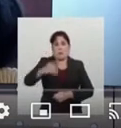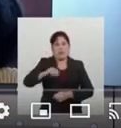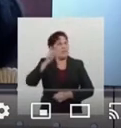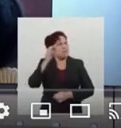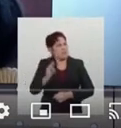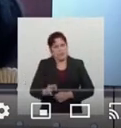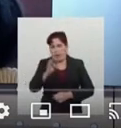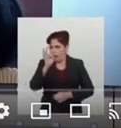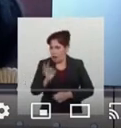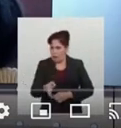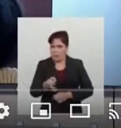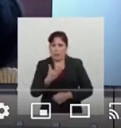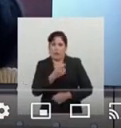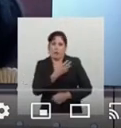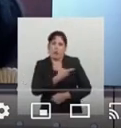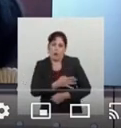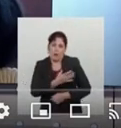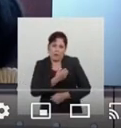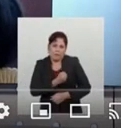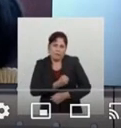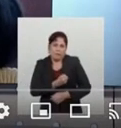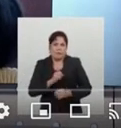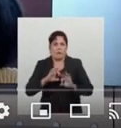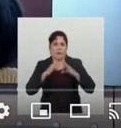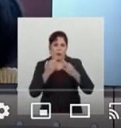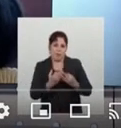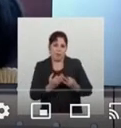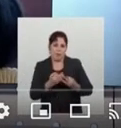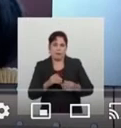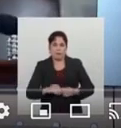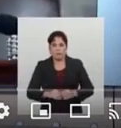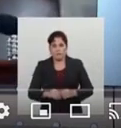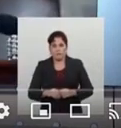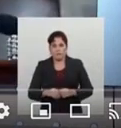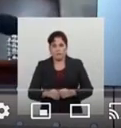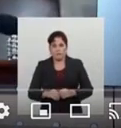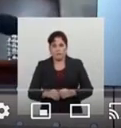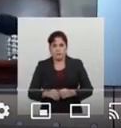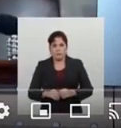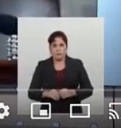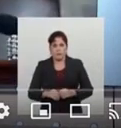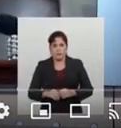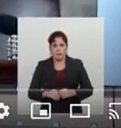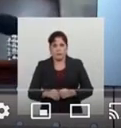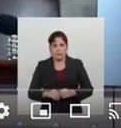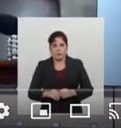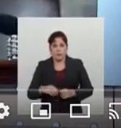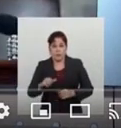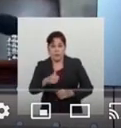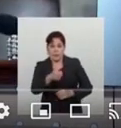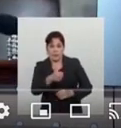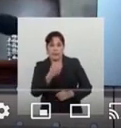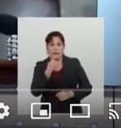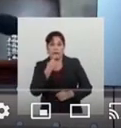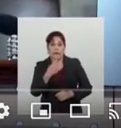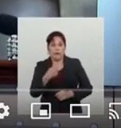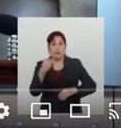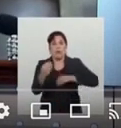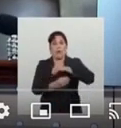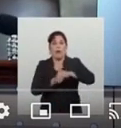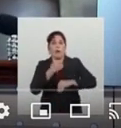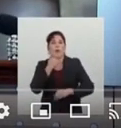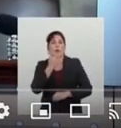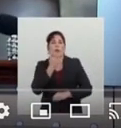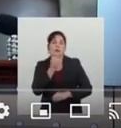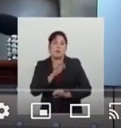de dolores pero que suelen quedar ahí en el ciclo informativo Biden balanceó su petición de hacer una reforma policial